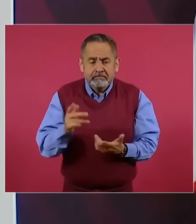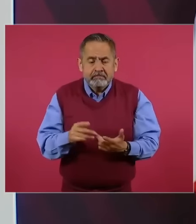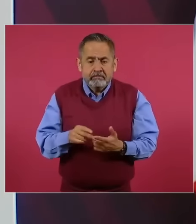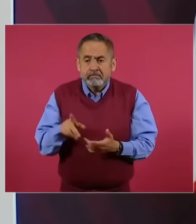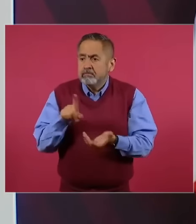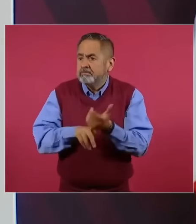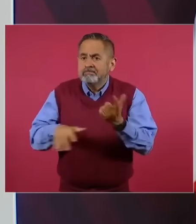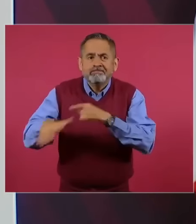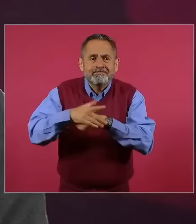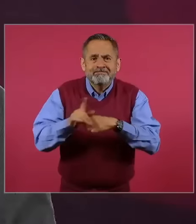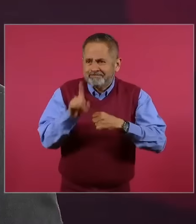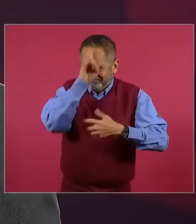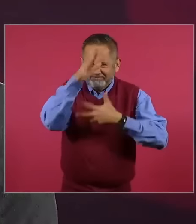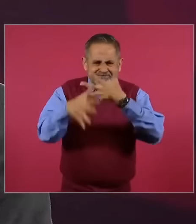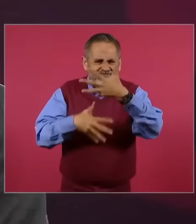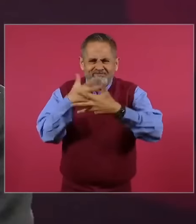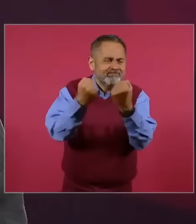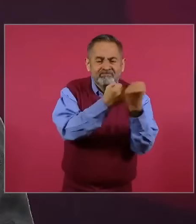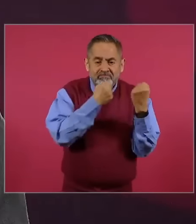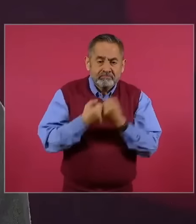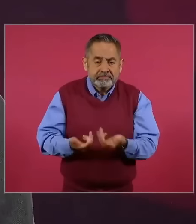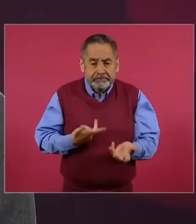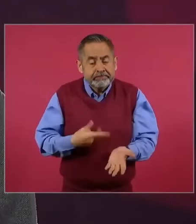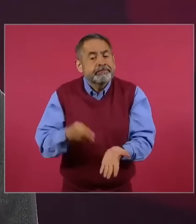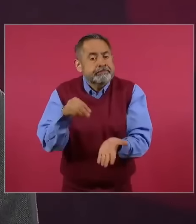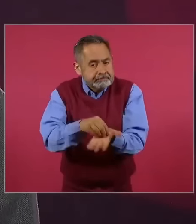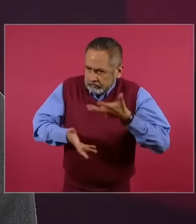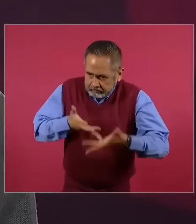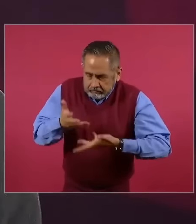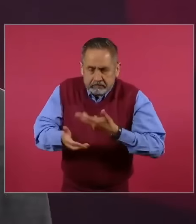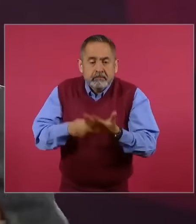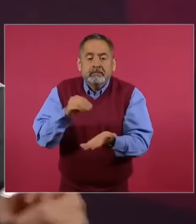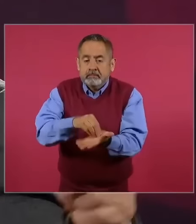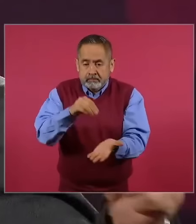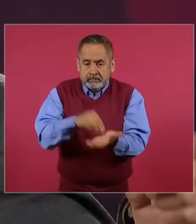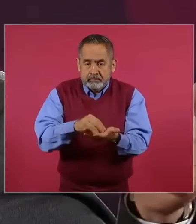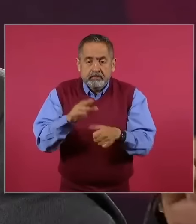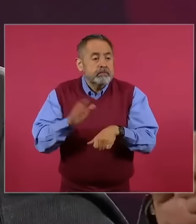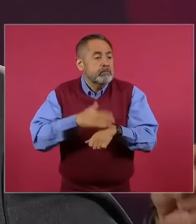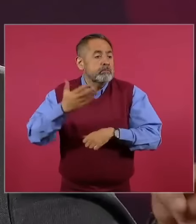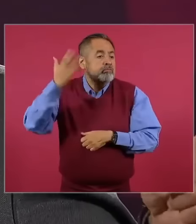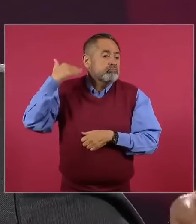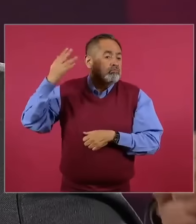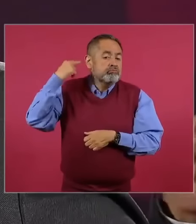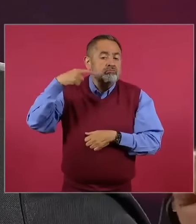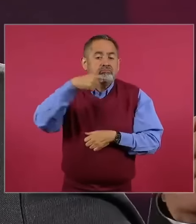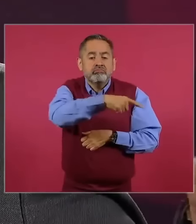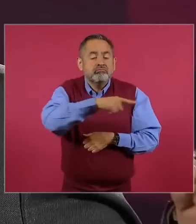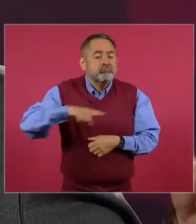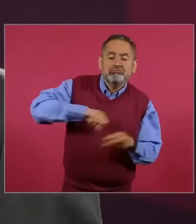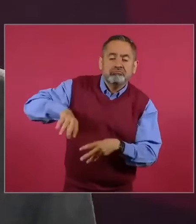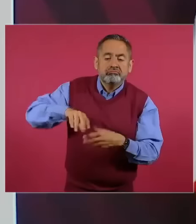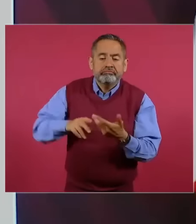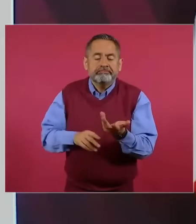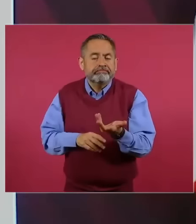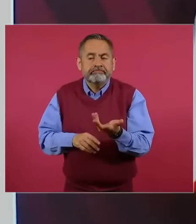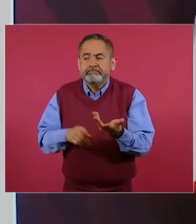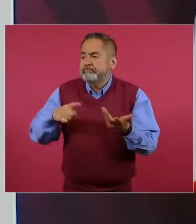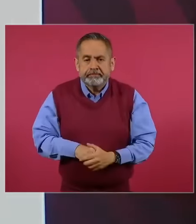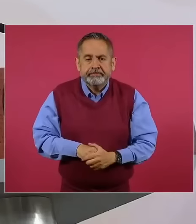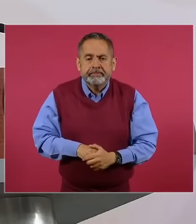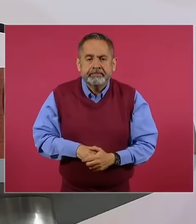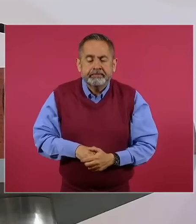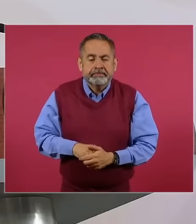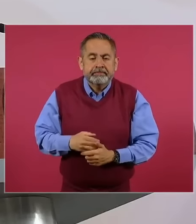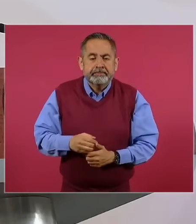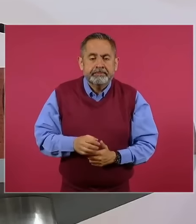violencia que todavía estamos padeciendo por el abandono al pueblo, por el abandono a los jóvenes